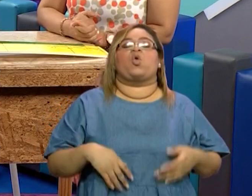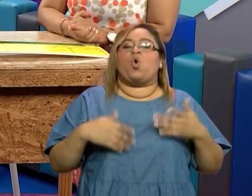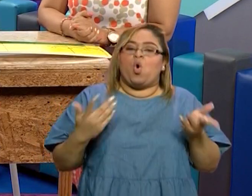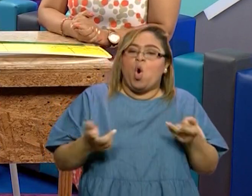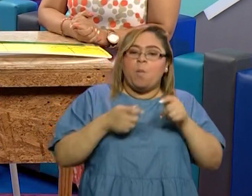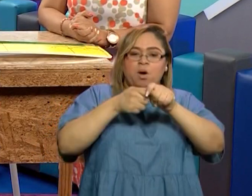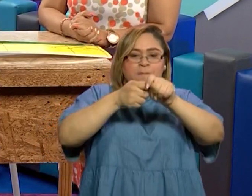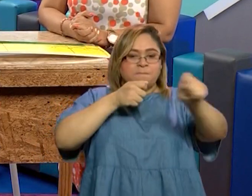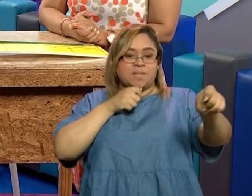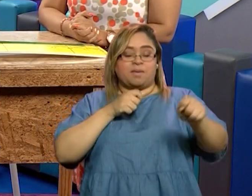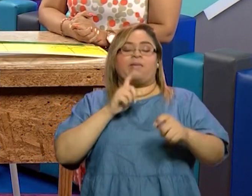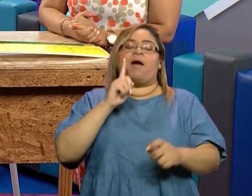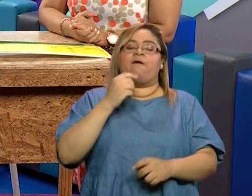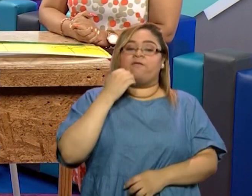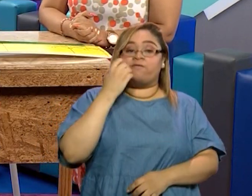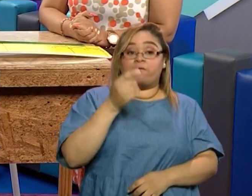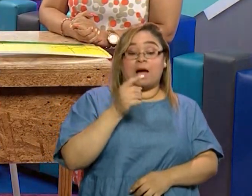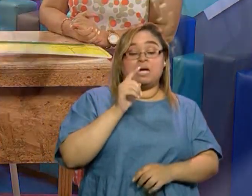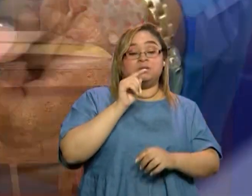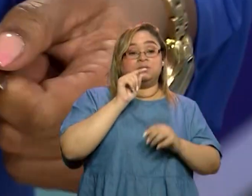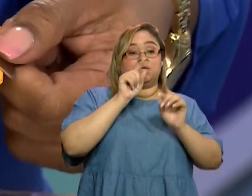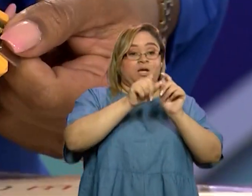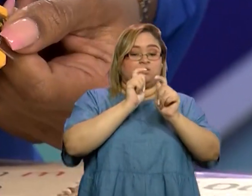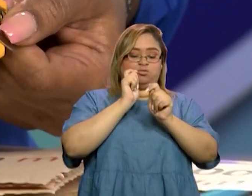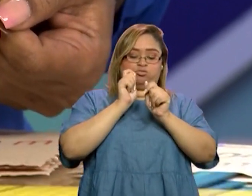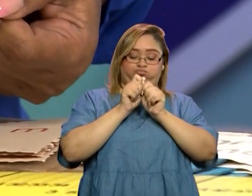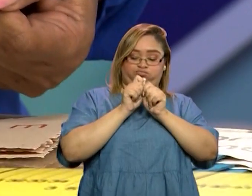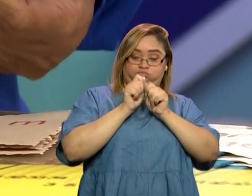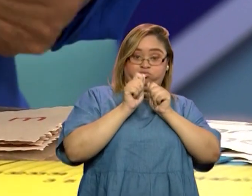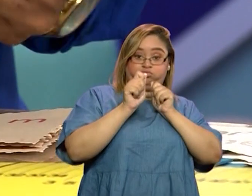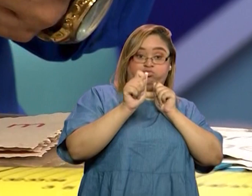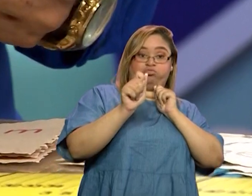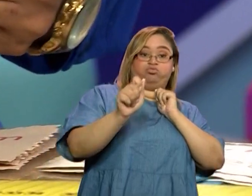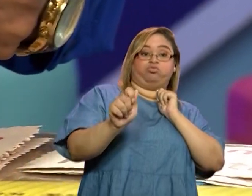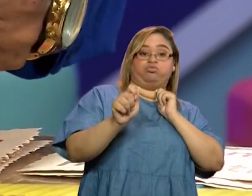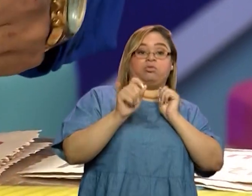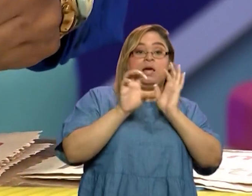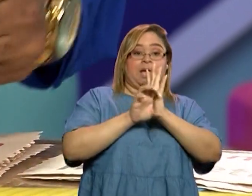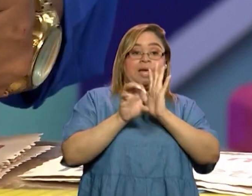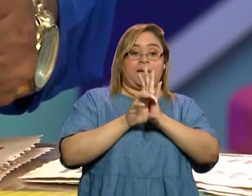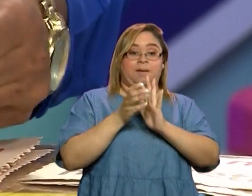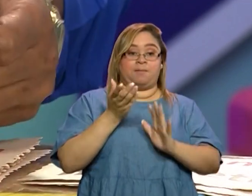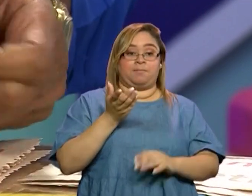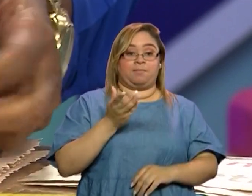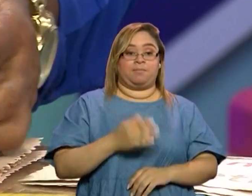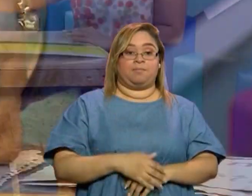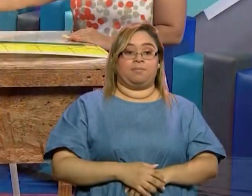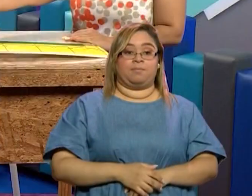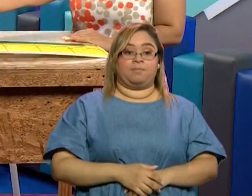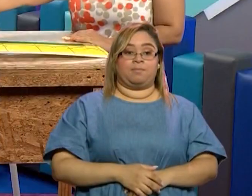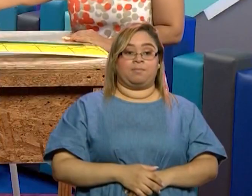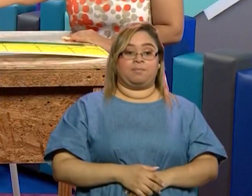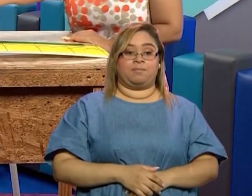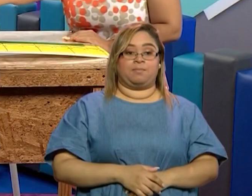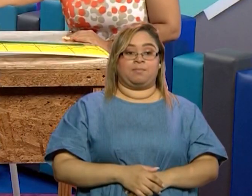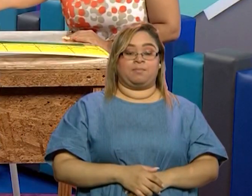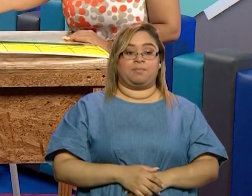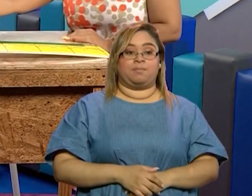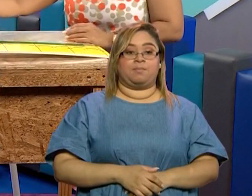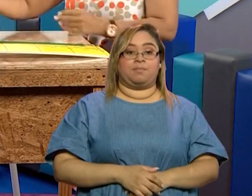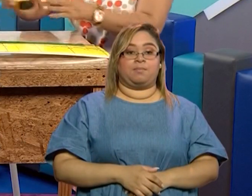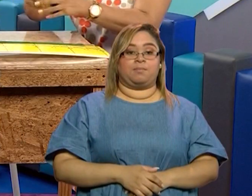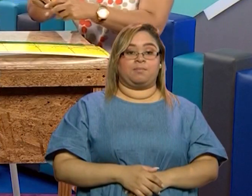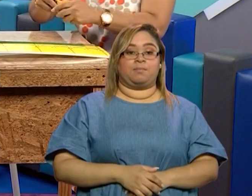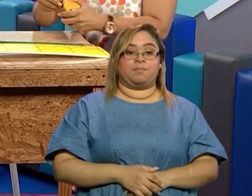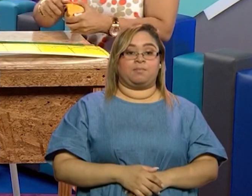métrica, ¿verdad? Ellos, por medio de la cinta métrica, un poquito difícil de sacar, por medio de la cinta